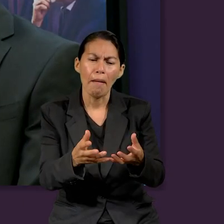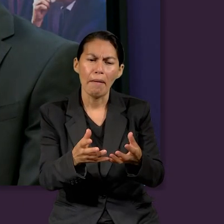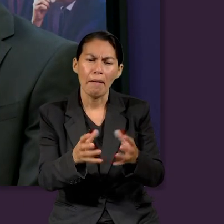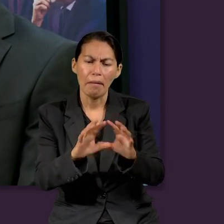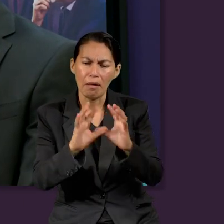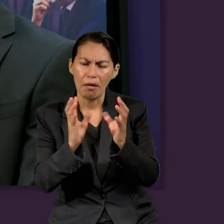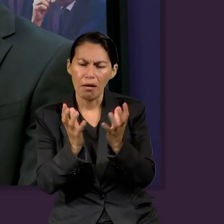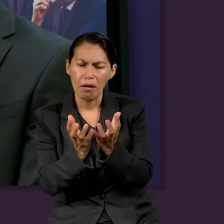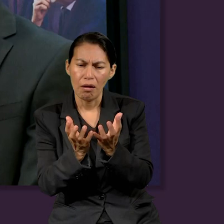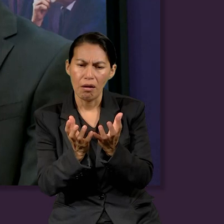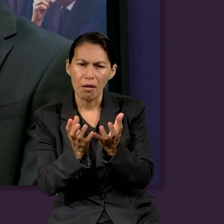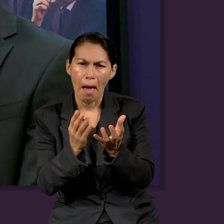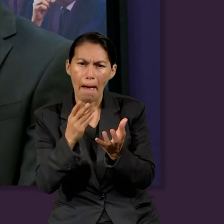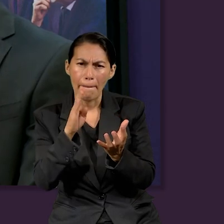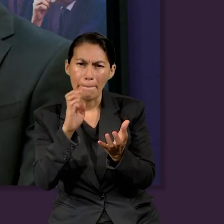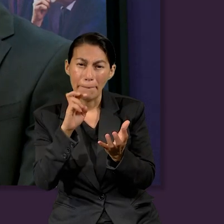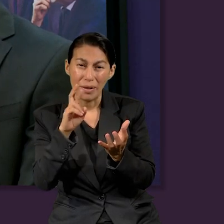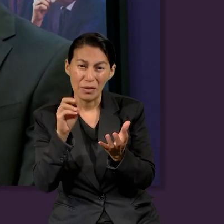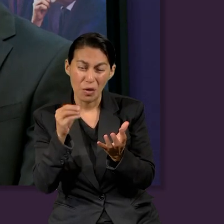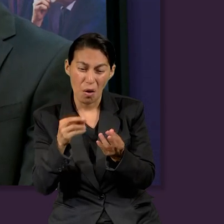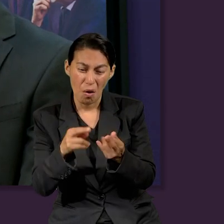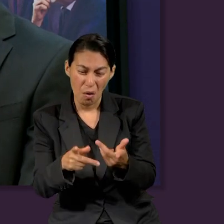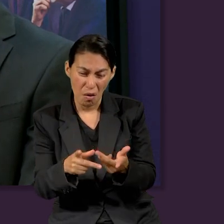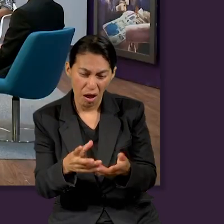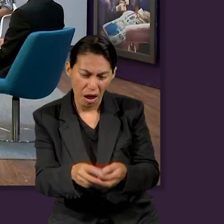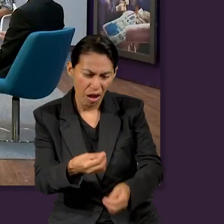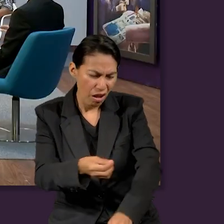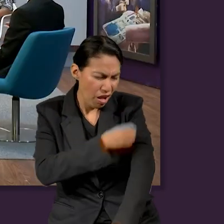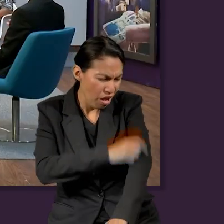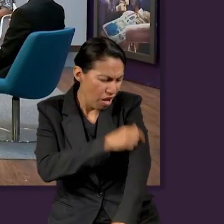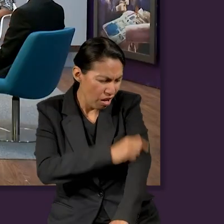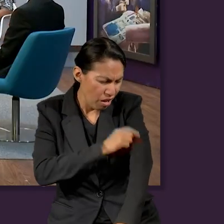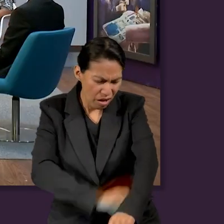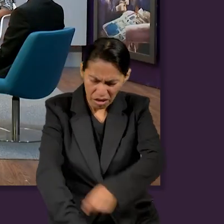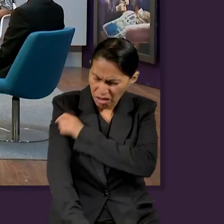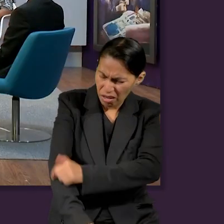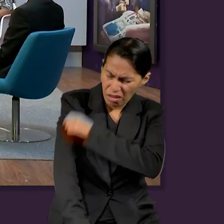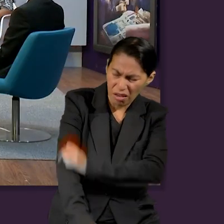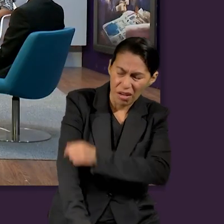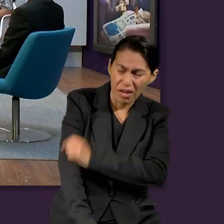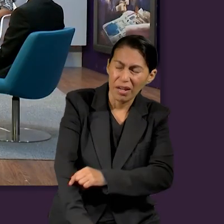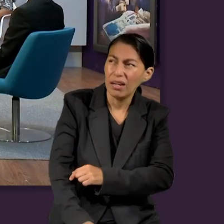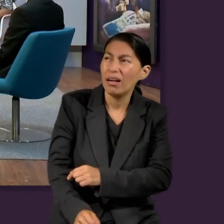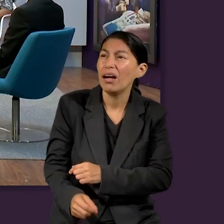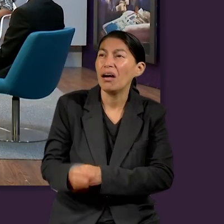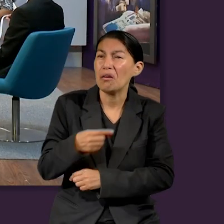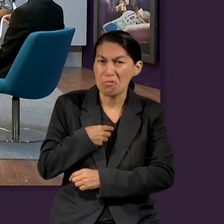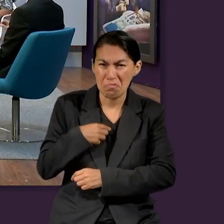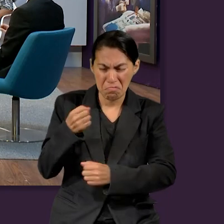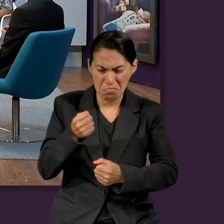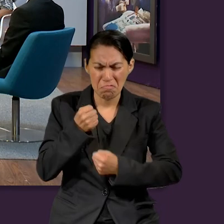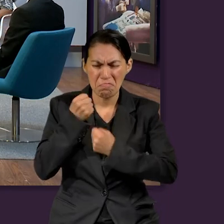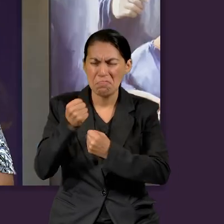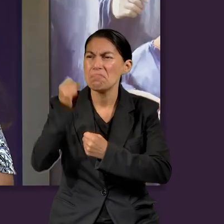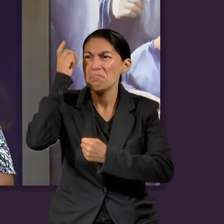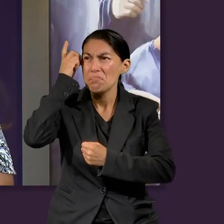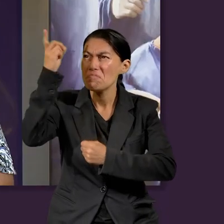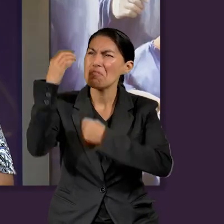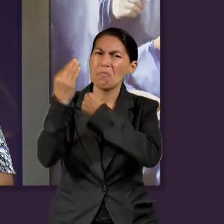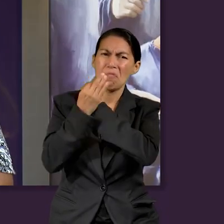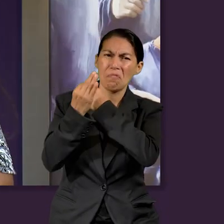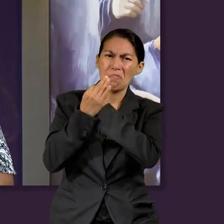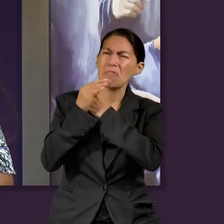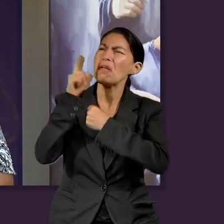rascar. Y entonces, me gusta mucho este pasaje de la Biblia en el que Job dice, yo sé que mi defensor vive.